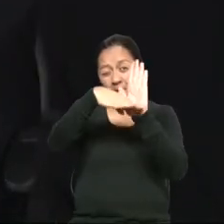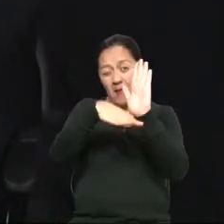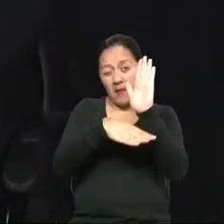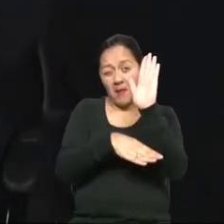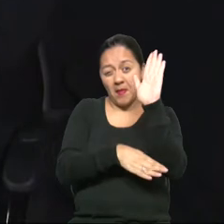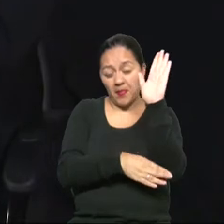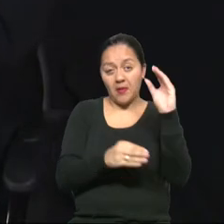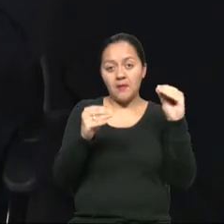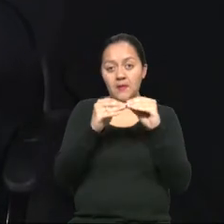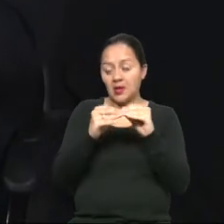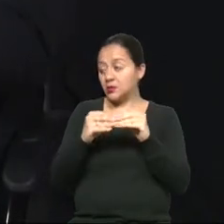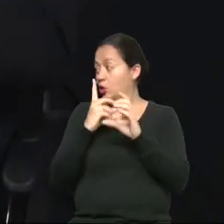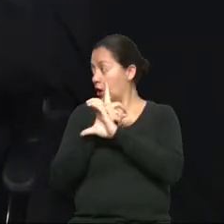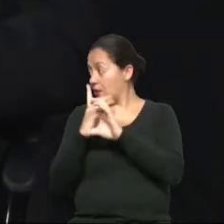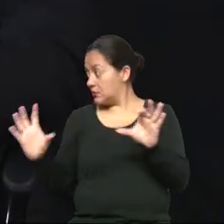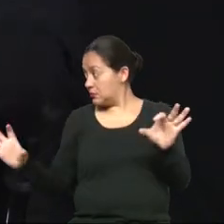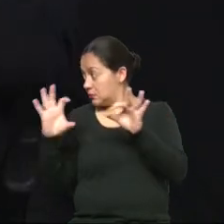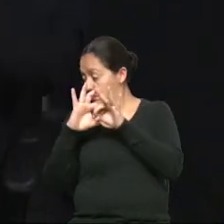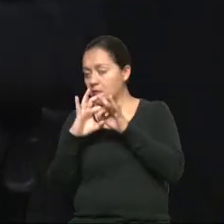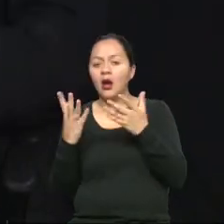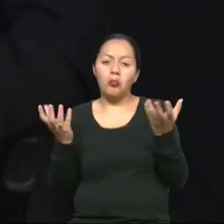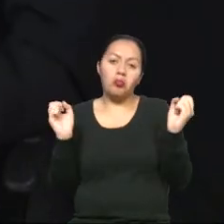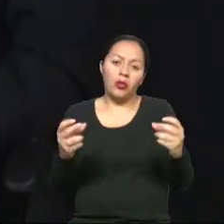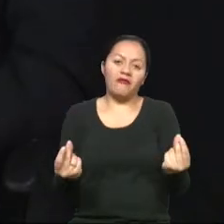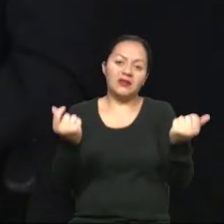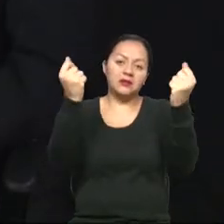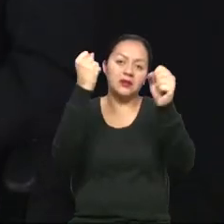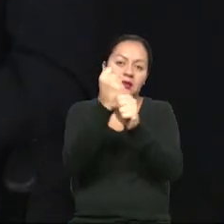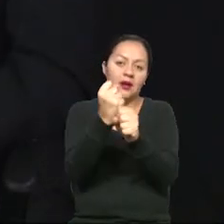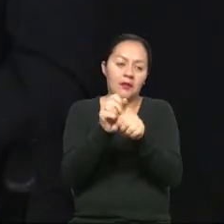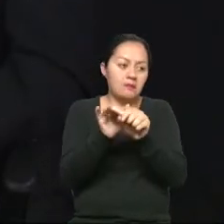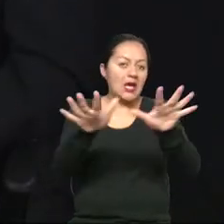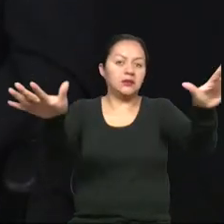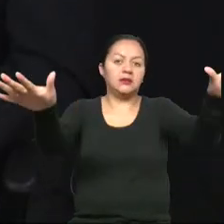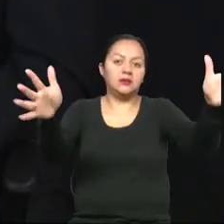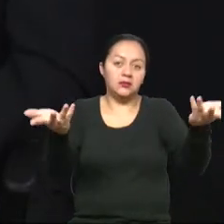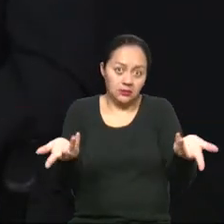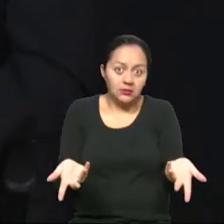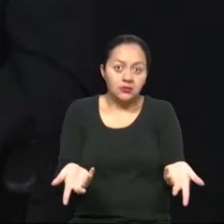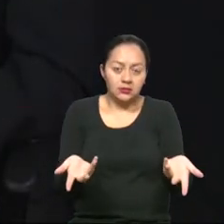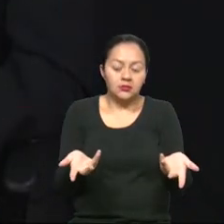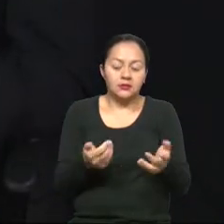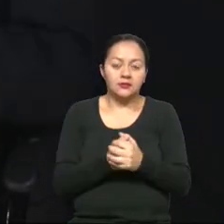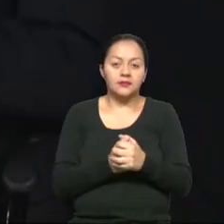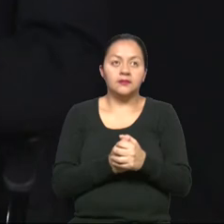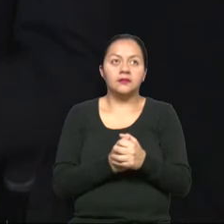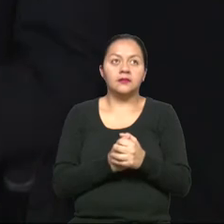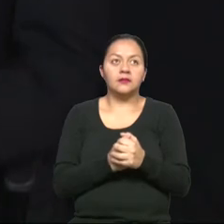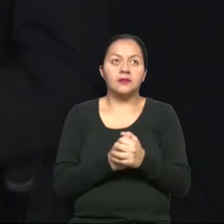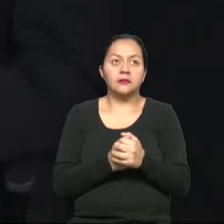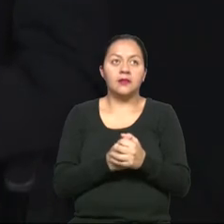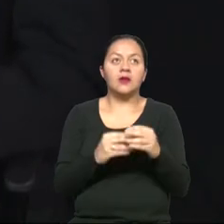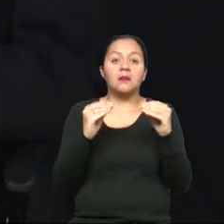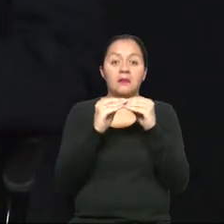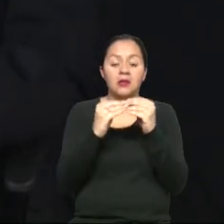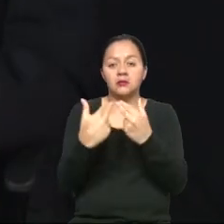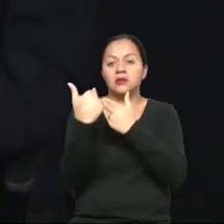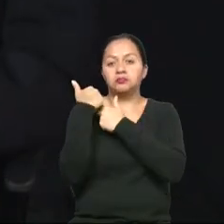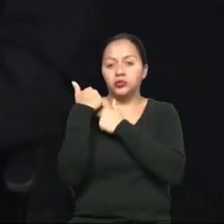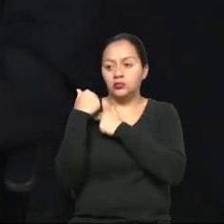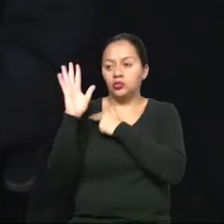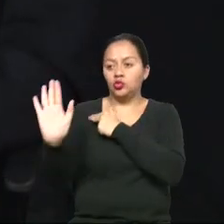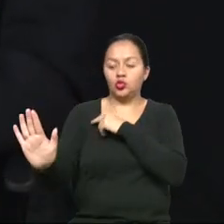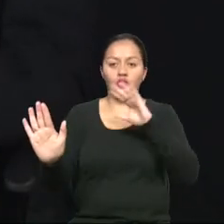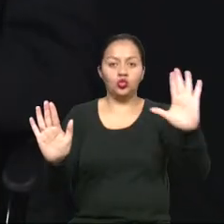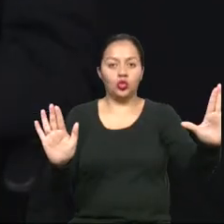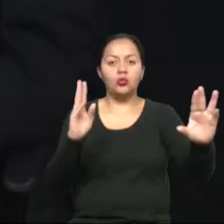con el CONADIS, podemos, yo creo que multiplicar por cuatro, por cinco las actividades que hacemos, generando competencias, mirando lo